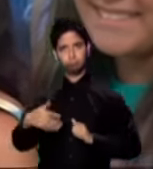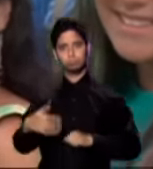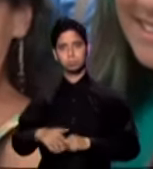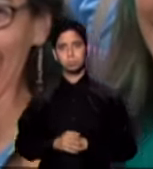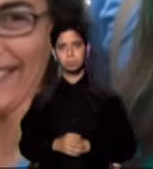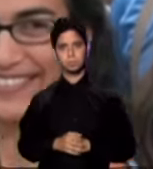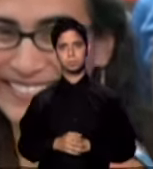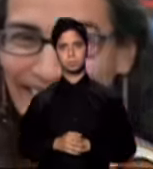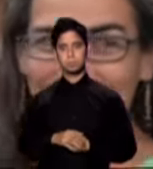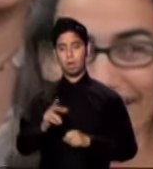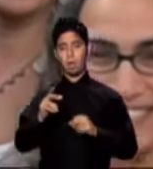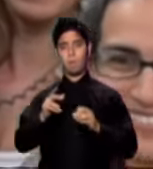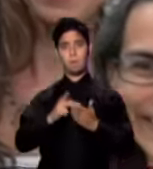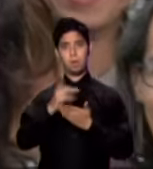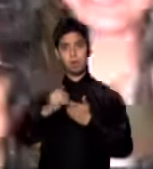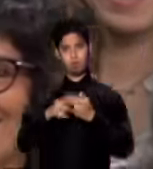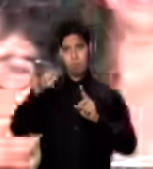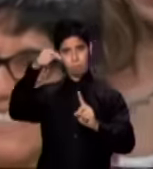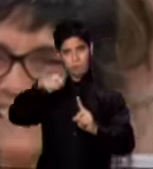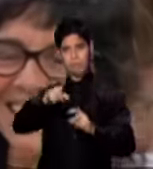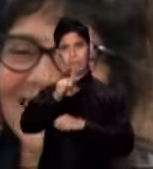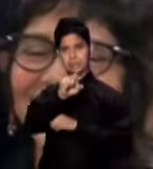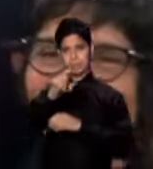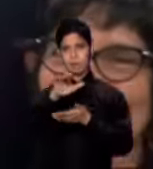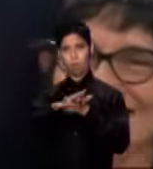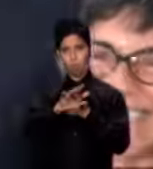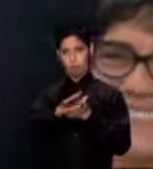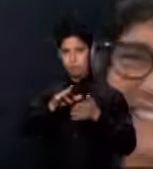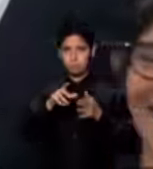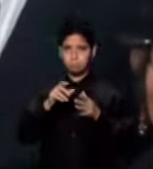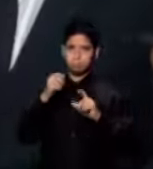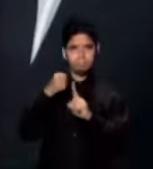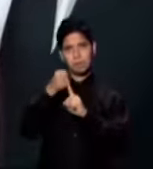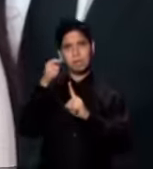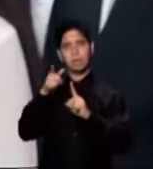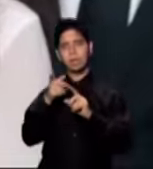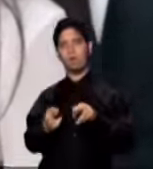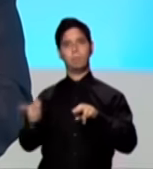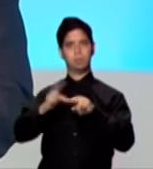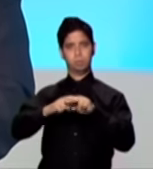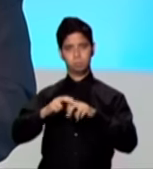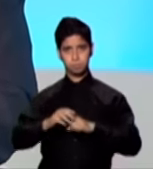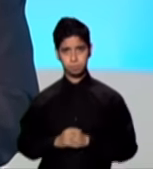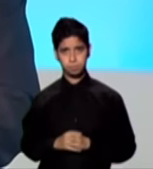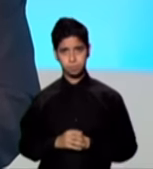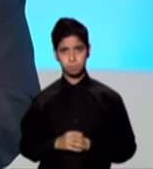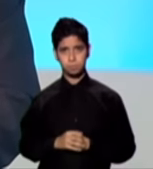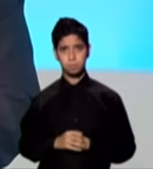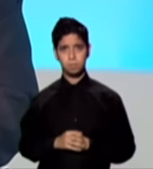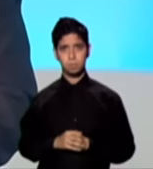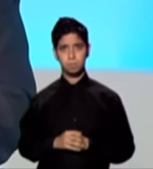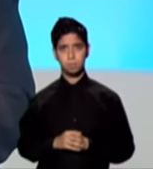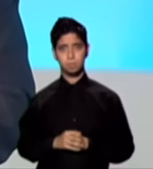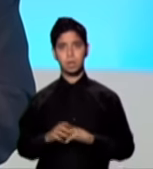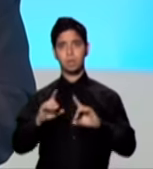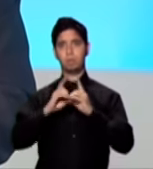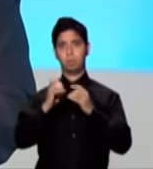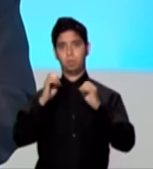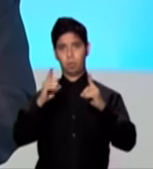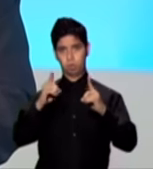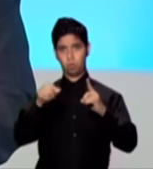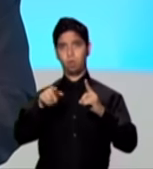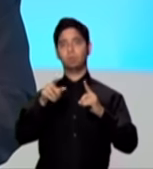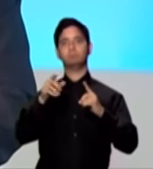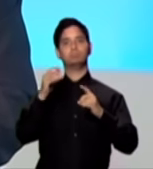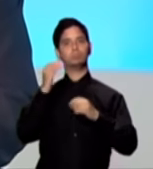meta impactar a 100 escuelas con fondos federales provenientes de título 1A. Y el Departamento de Educación reconoció hoy a